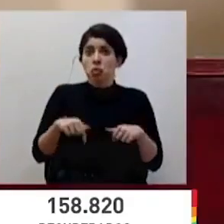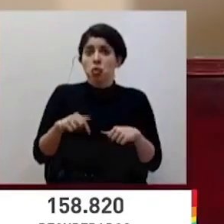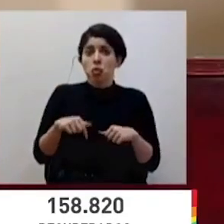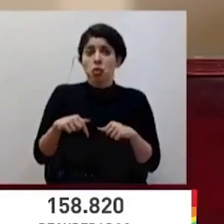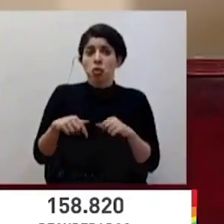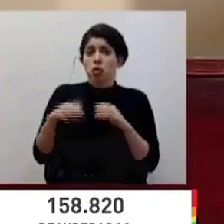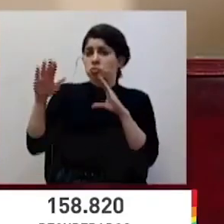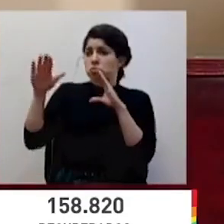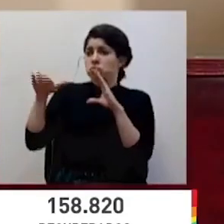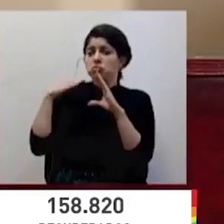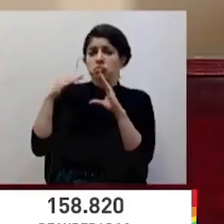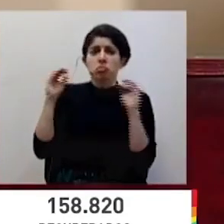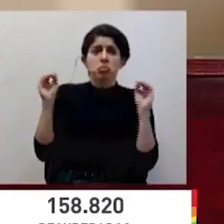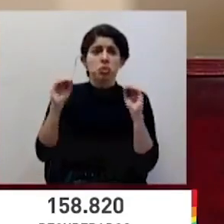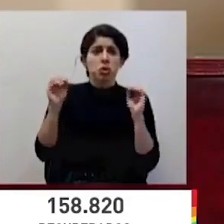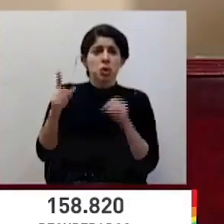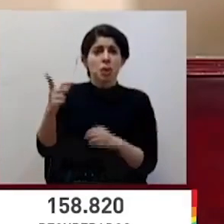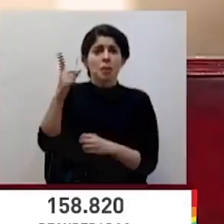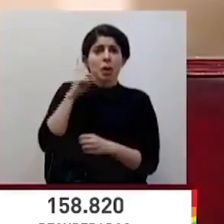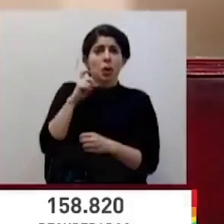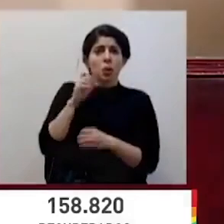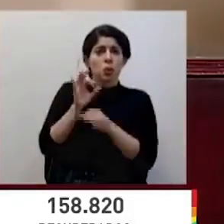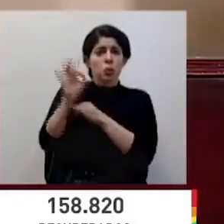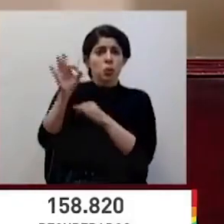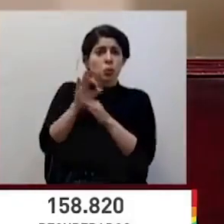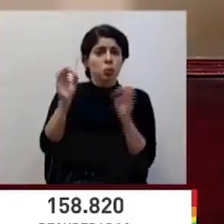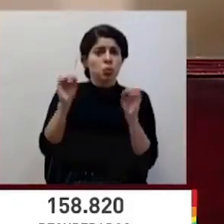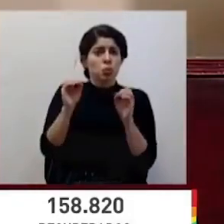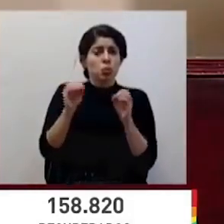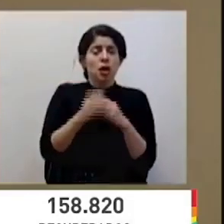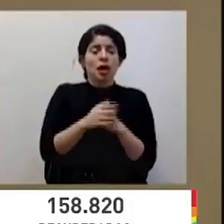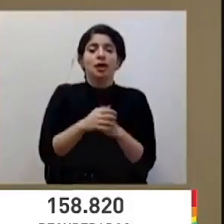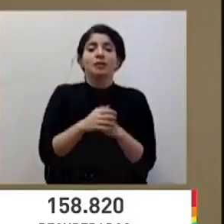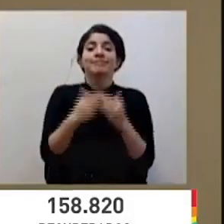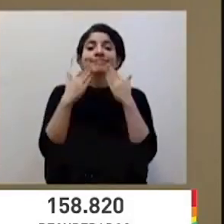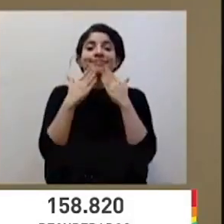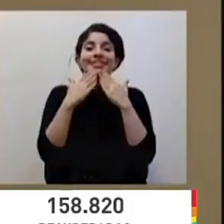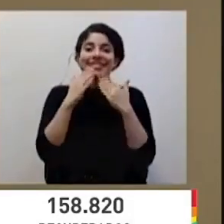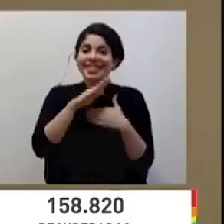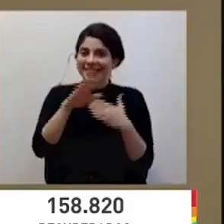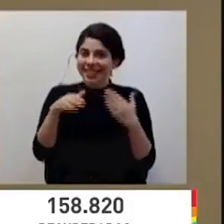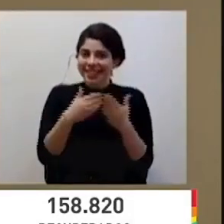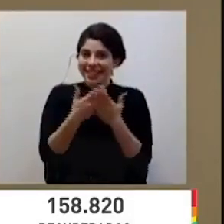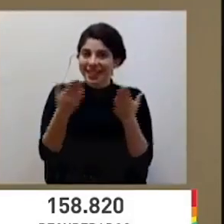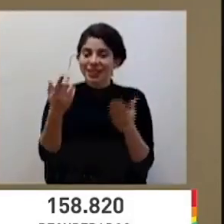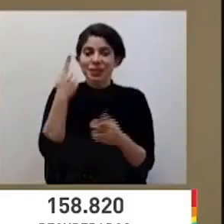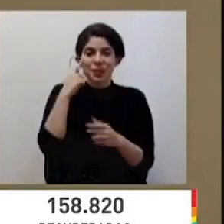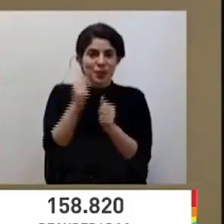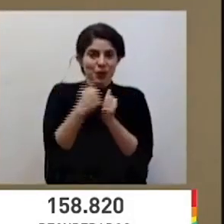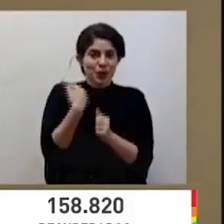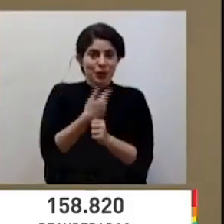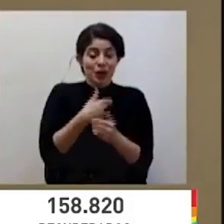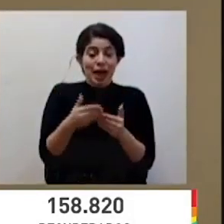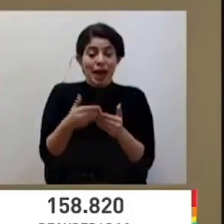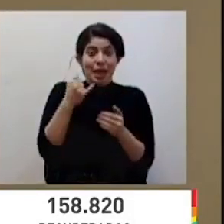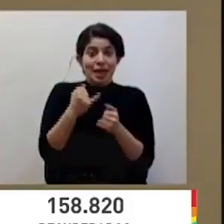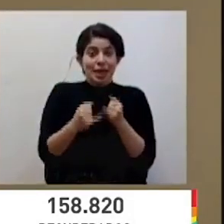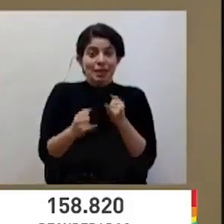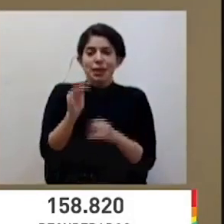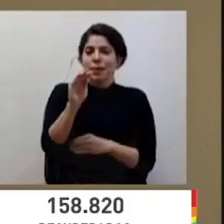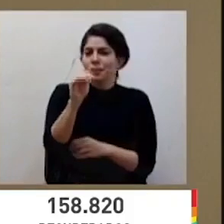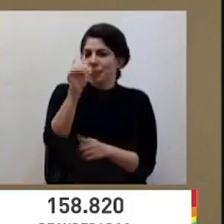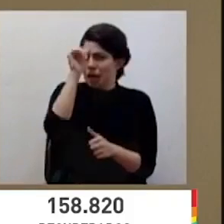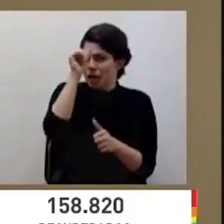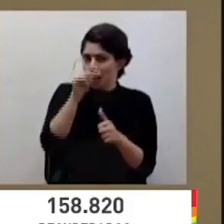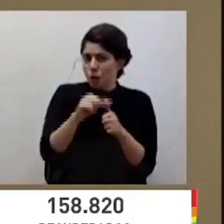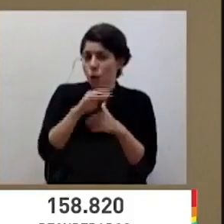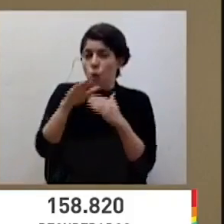contamos con consultas de medios regionales. Agradecemos a todos y todas por su compañía. Antes de finalizar, les recordamos